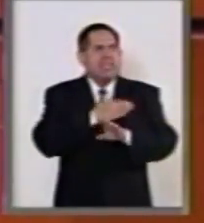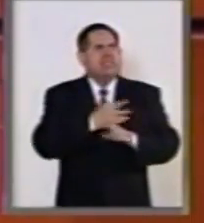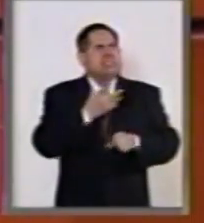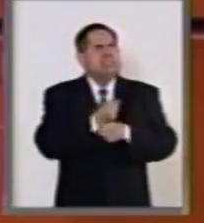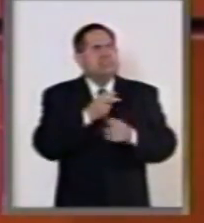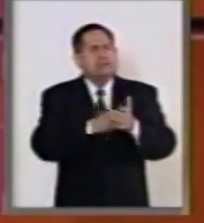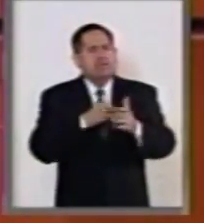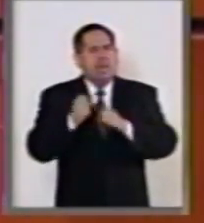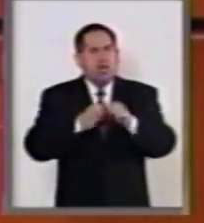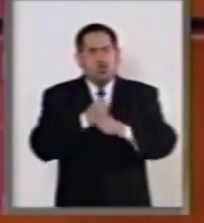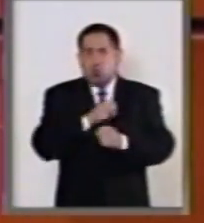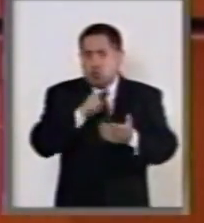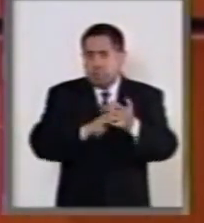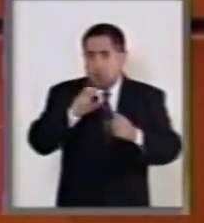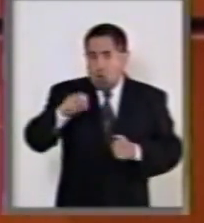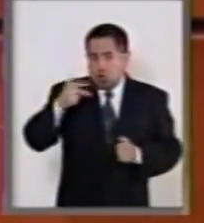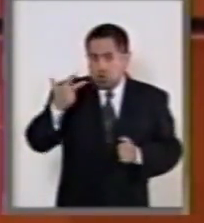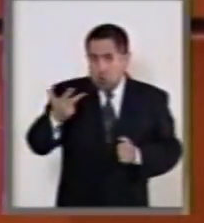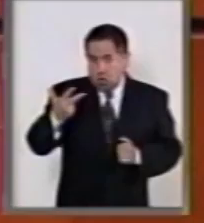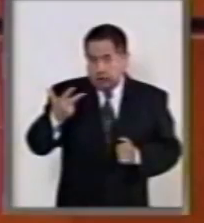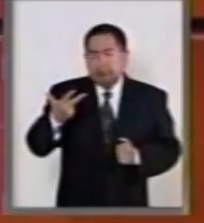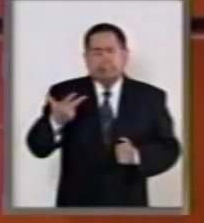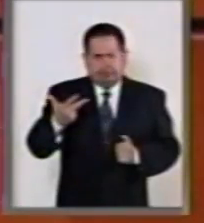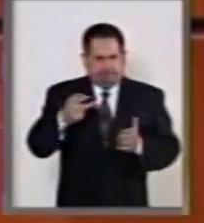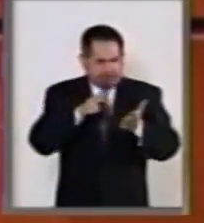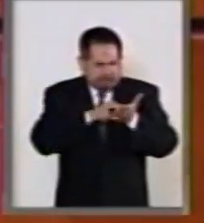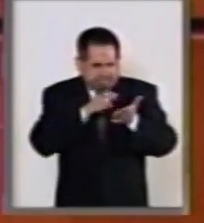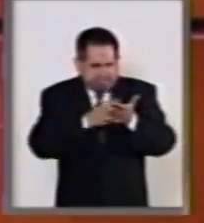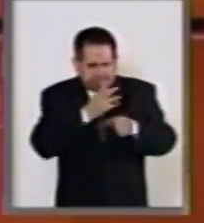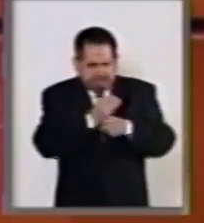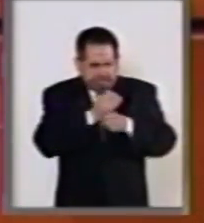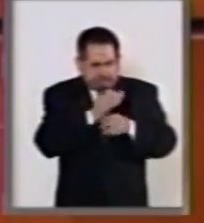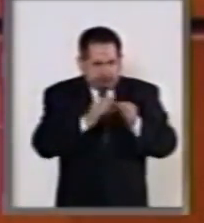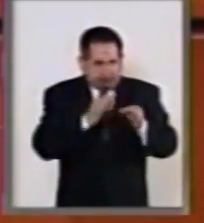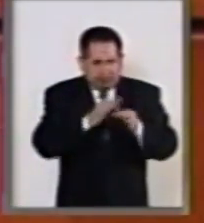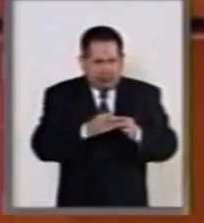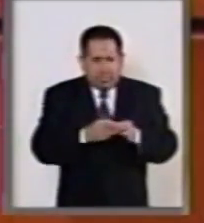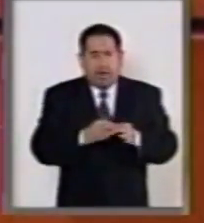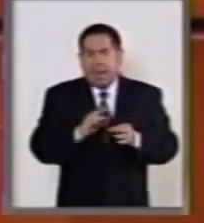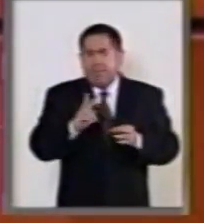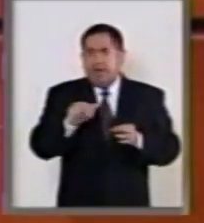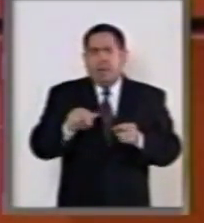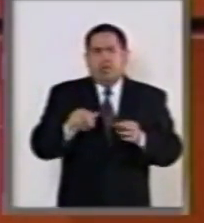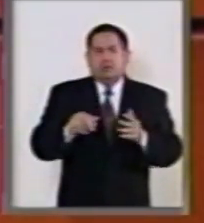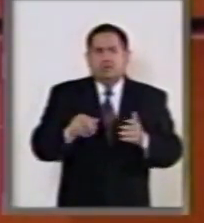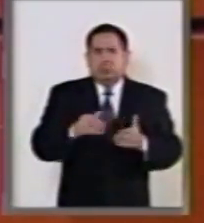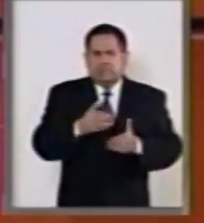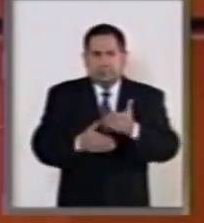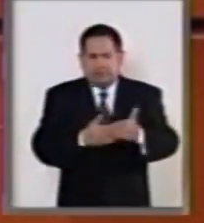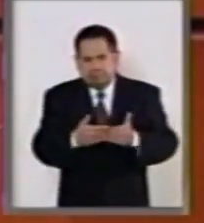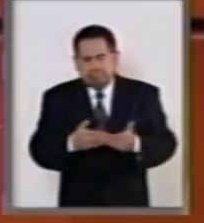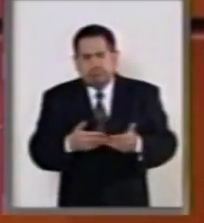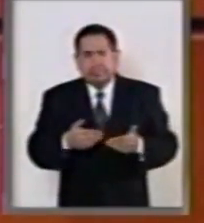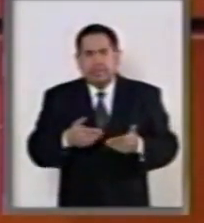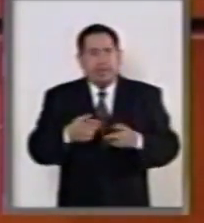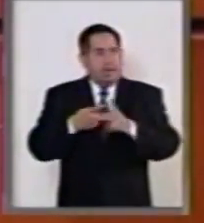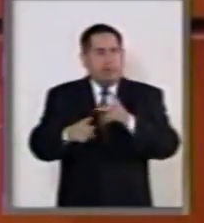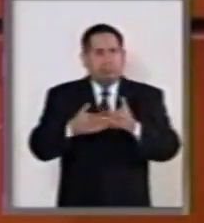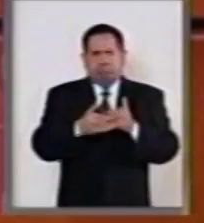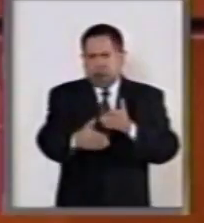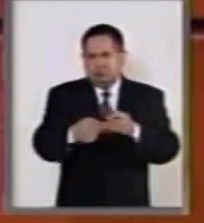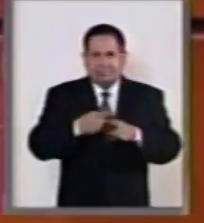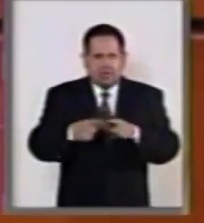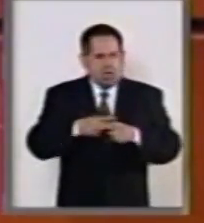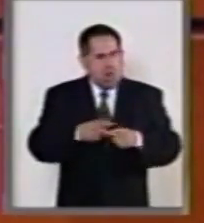2008, justamente ya vamos a entrar prácticamente en vigor de todo este